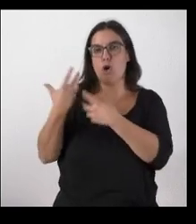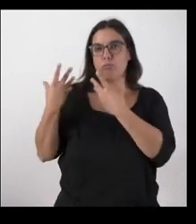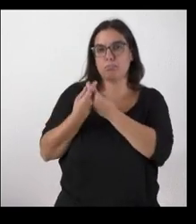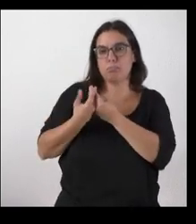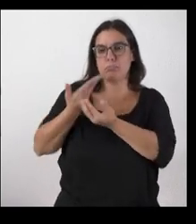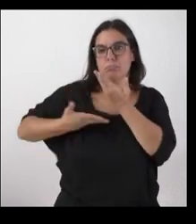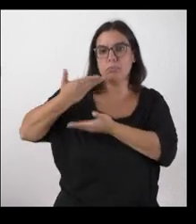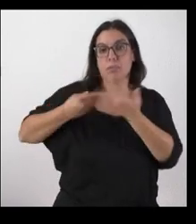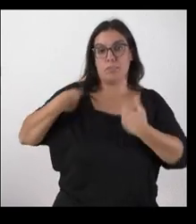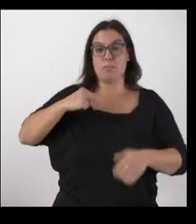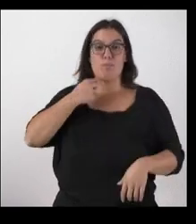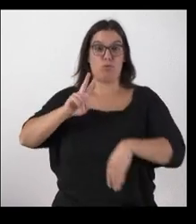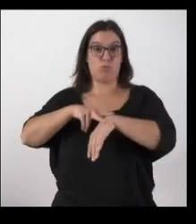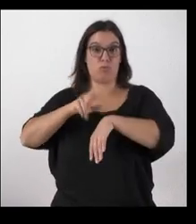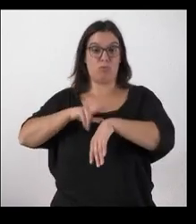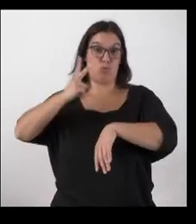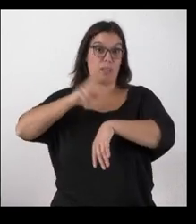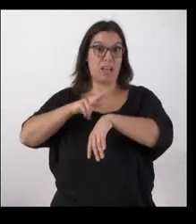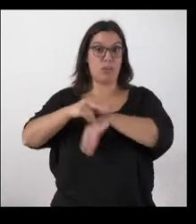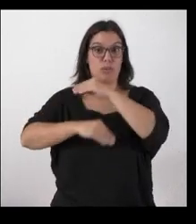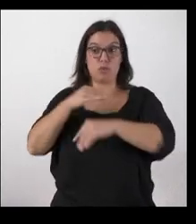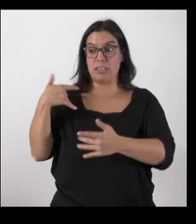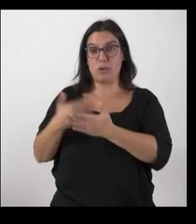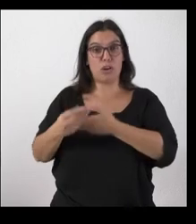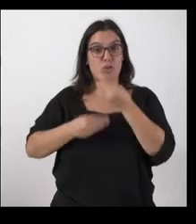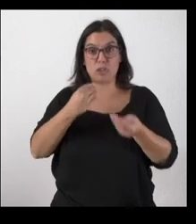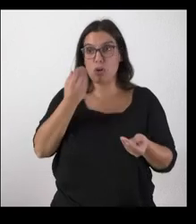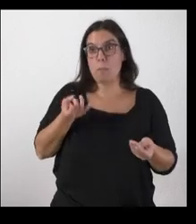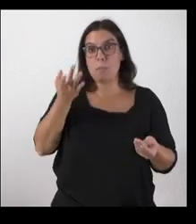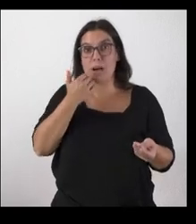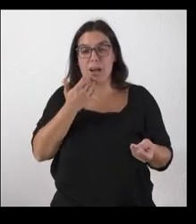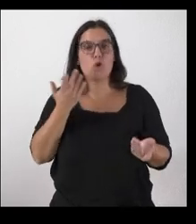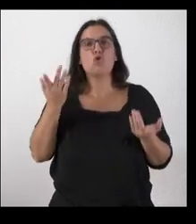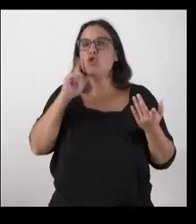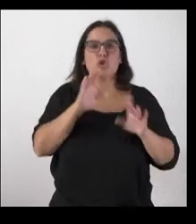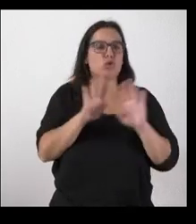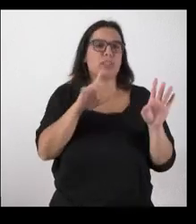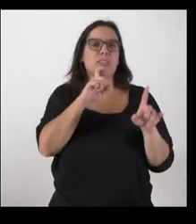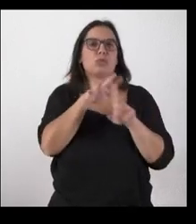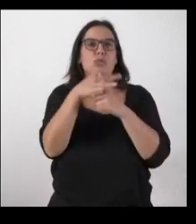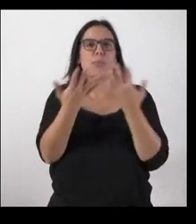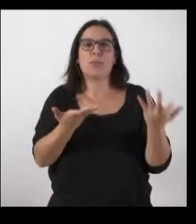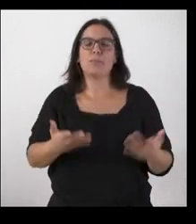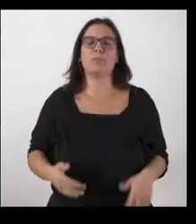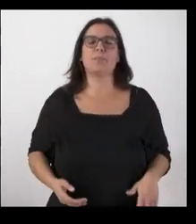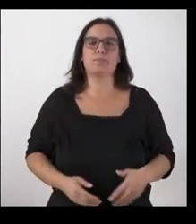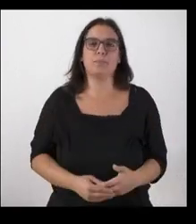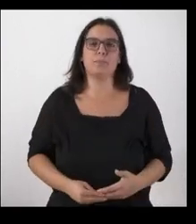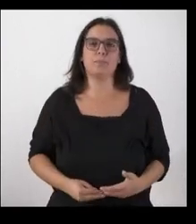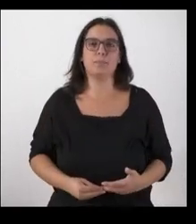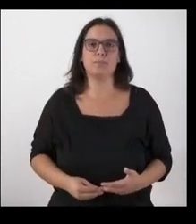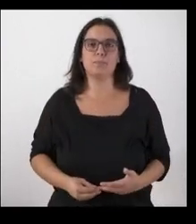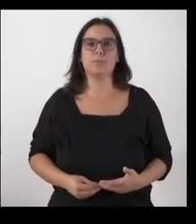decía el subdelegado que no se haya llevado hasta ahora si ha habido alguna conversación no sé cómo está en este aspecto